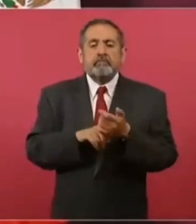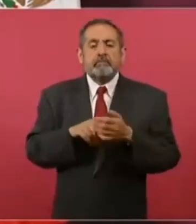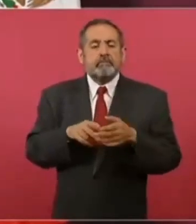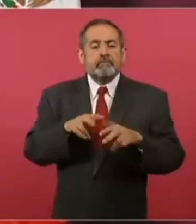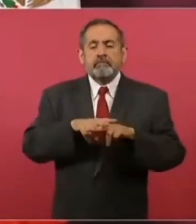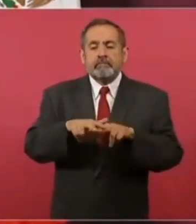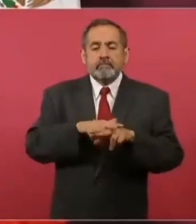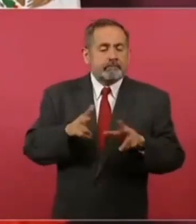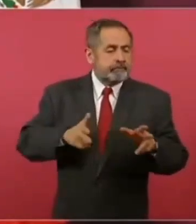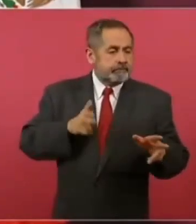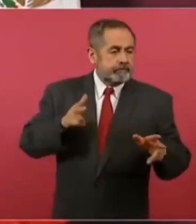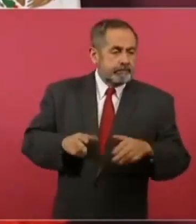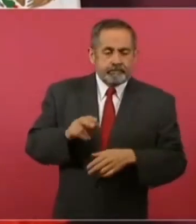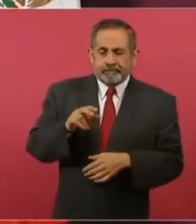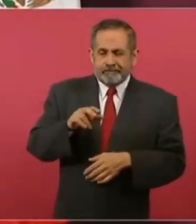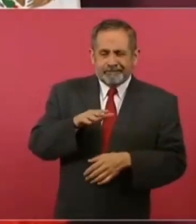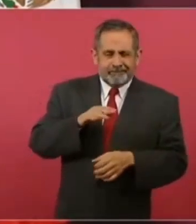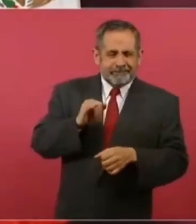Istmo.